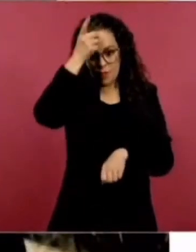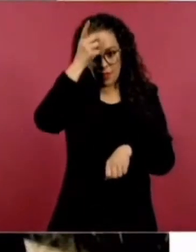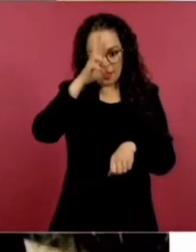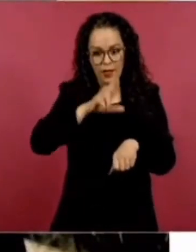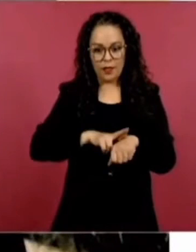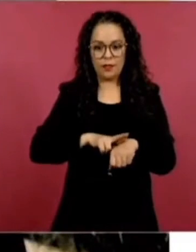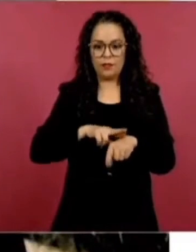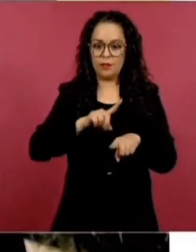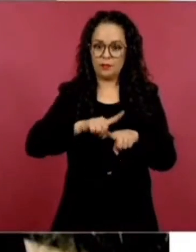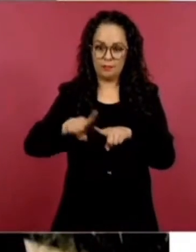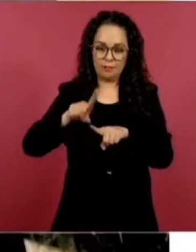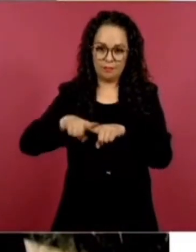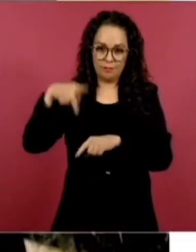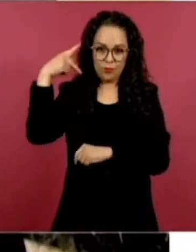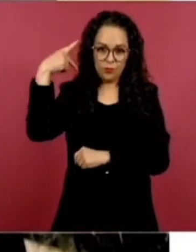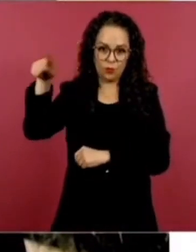Puebla.